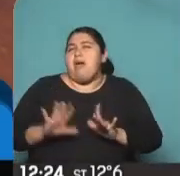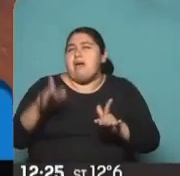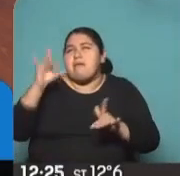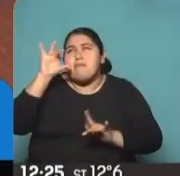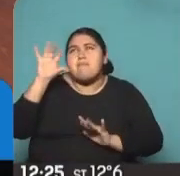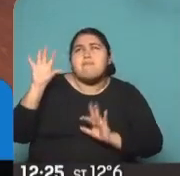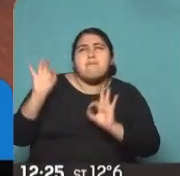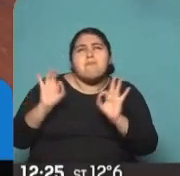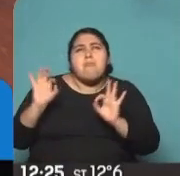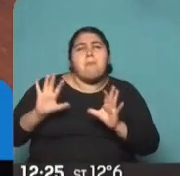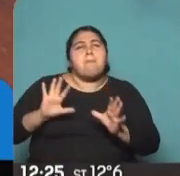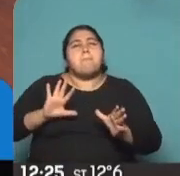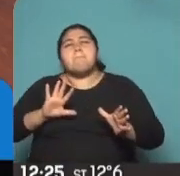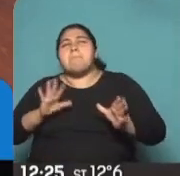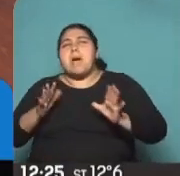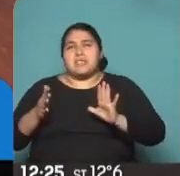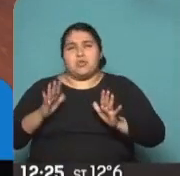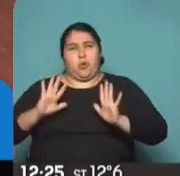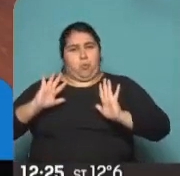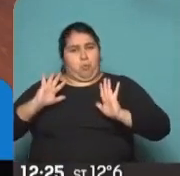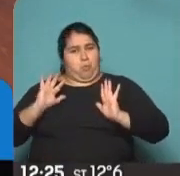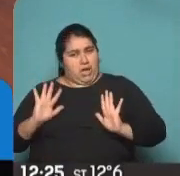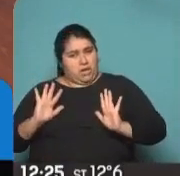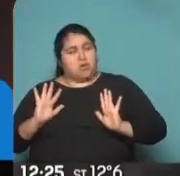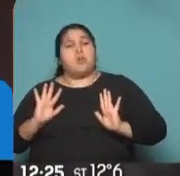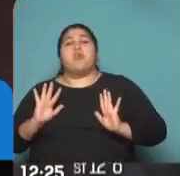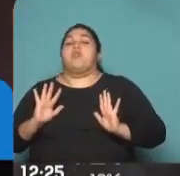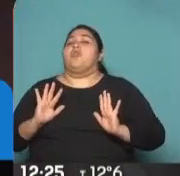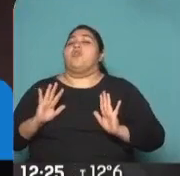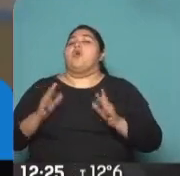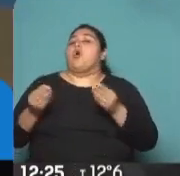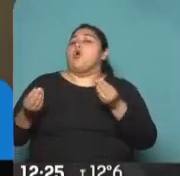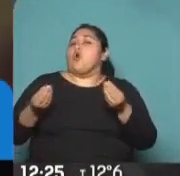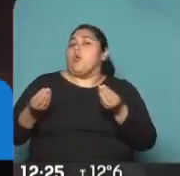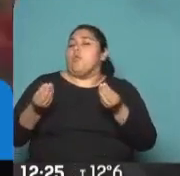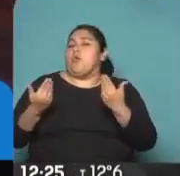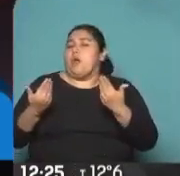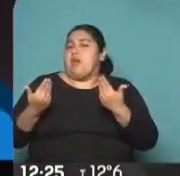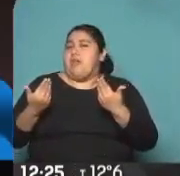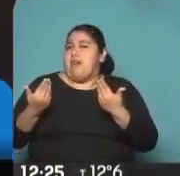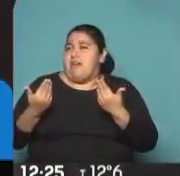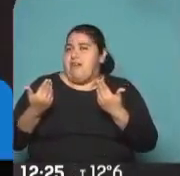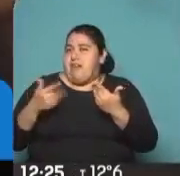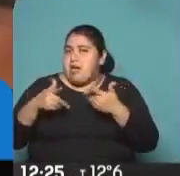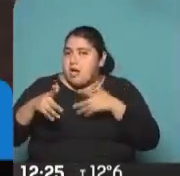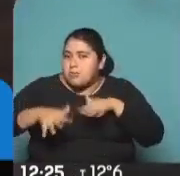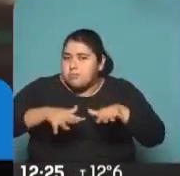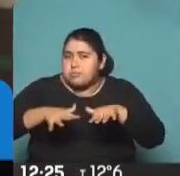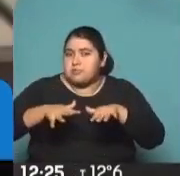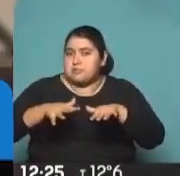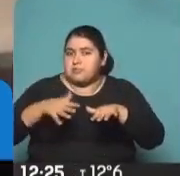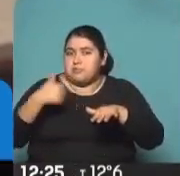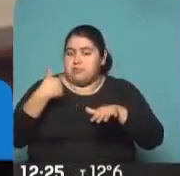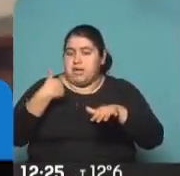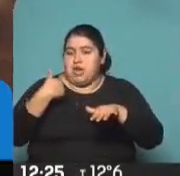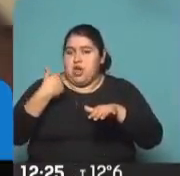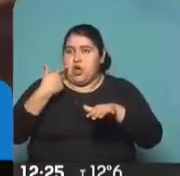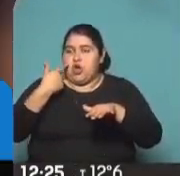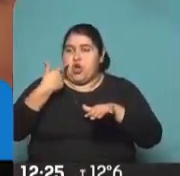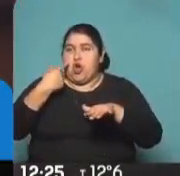y aproximarse lo más que pueda a lo que puede ser ese comportamiento, pero nunca conocerlo